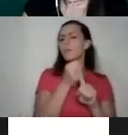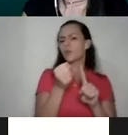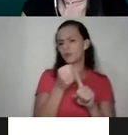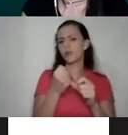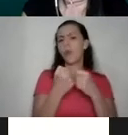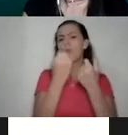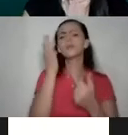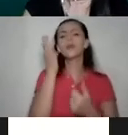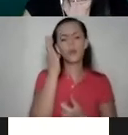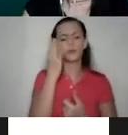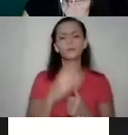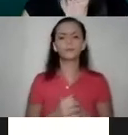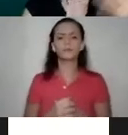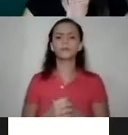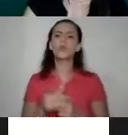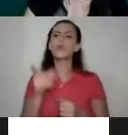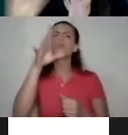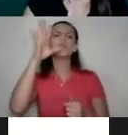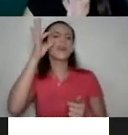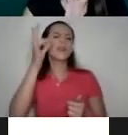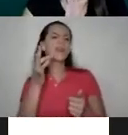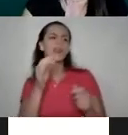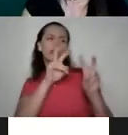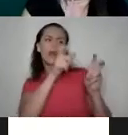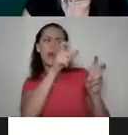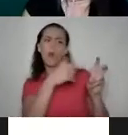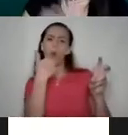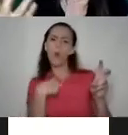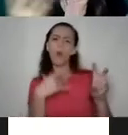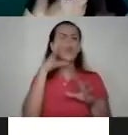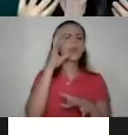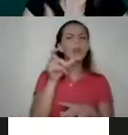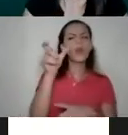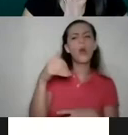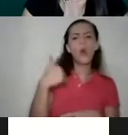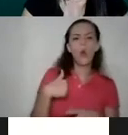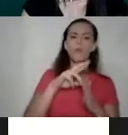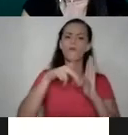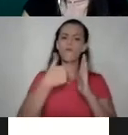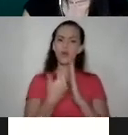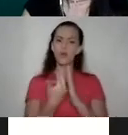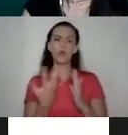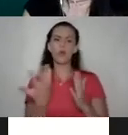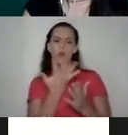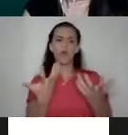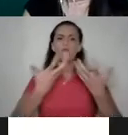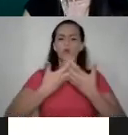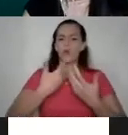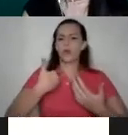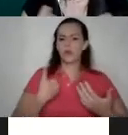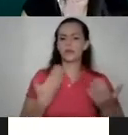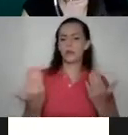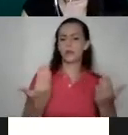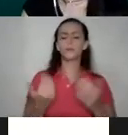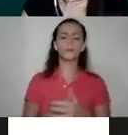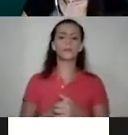contra las mujeres? ¿Qué creemos respecto a los hombres y qué creemos respecto a las mujeres y a los roles y las relaciones que tienen entre ellos y ellas?